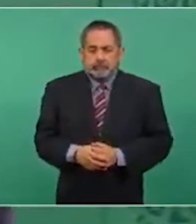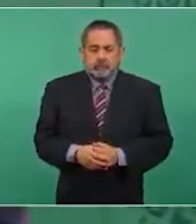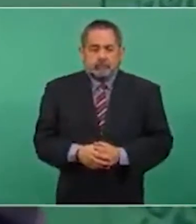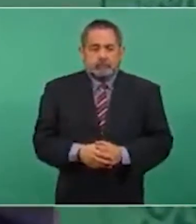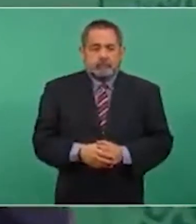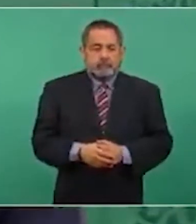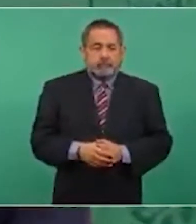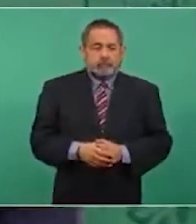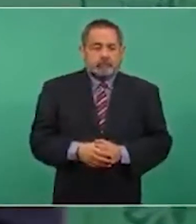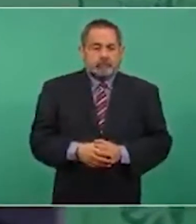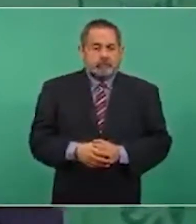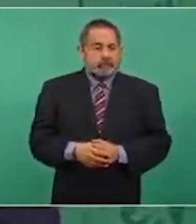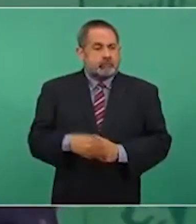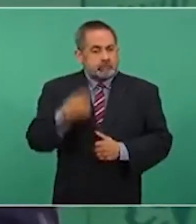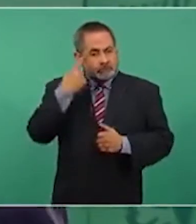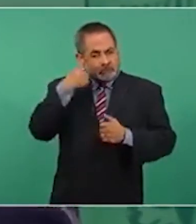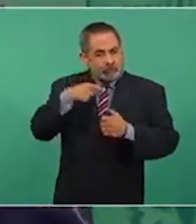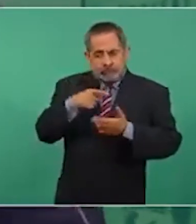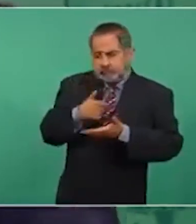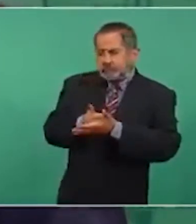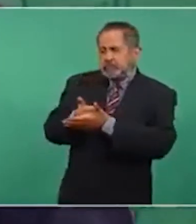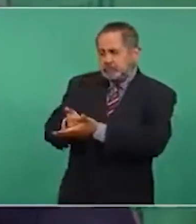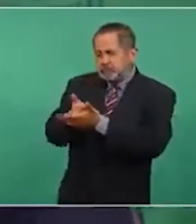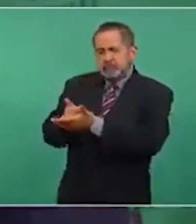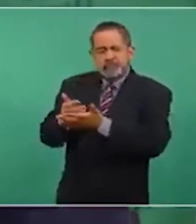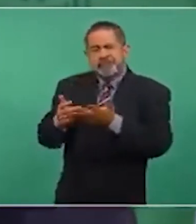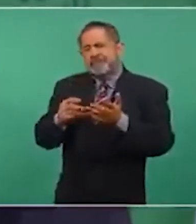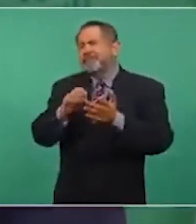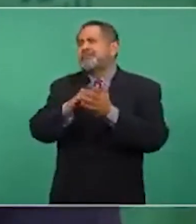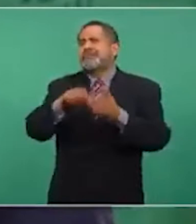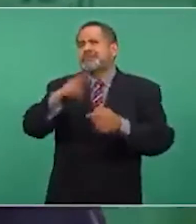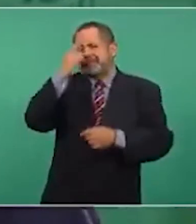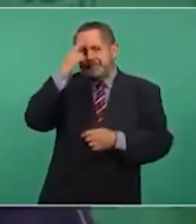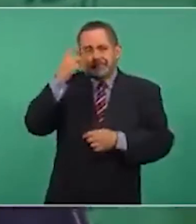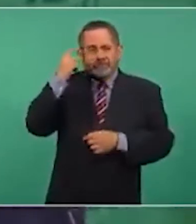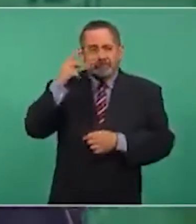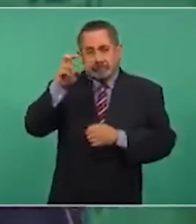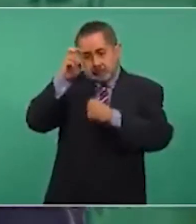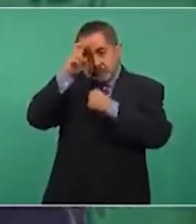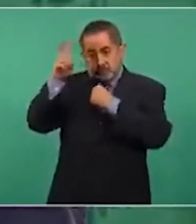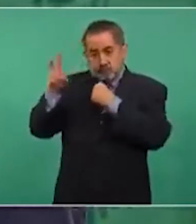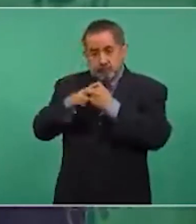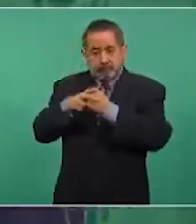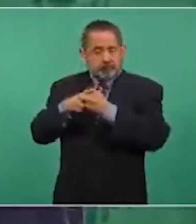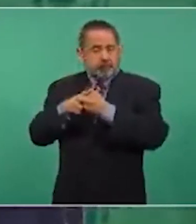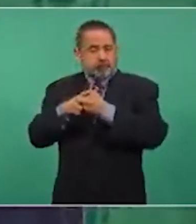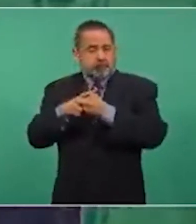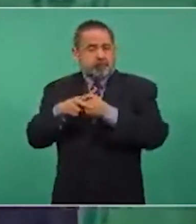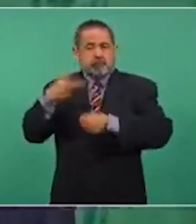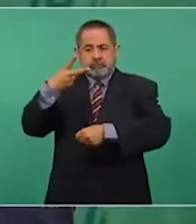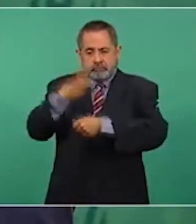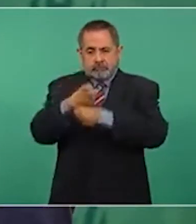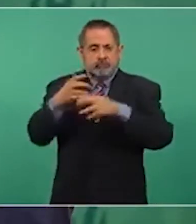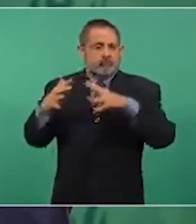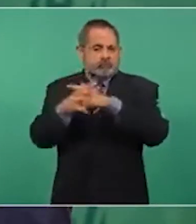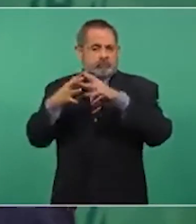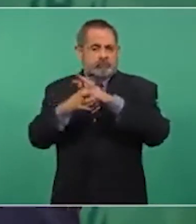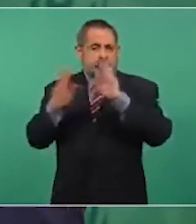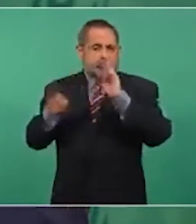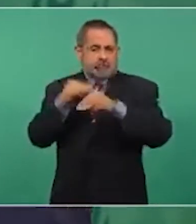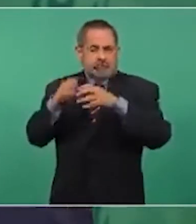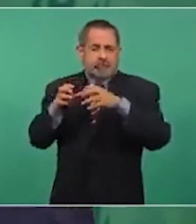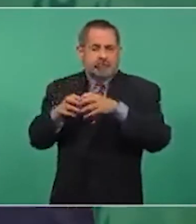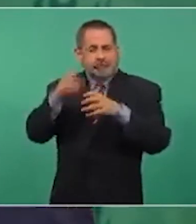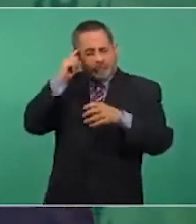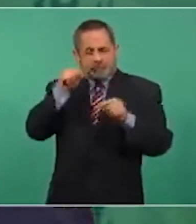ayudaron cuando la reconstrucción de Europa después de la Segunda Guerra con el Plan Marshall,